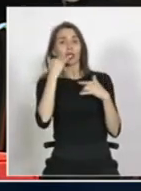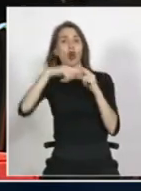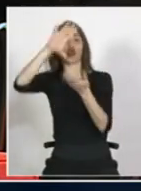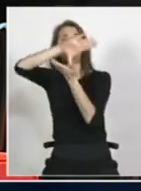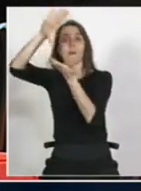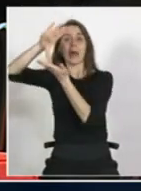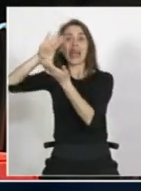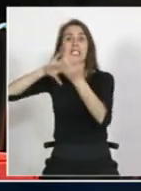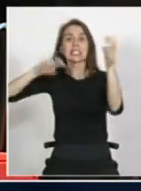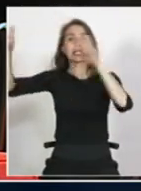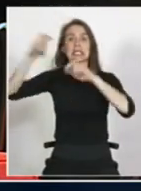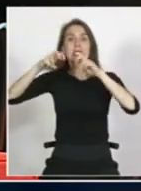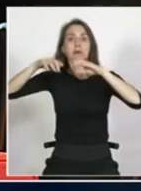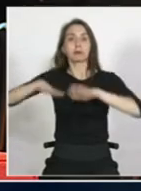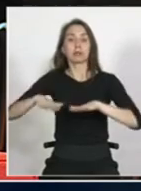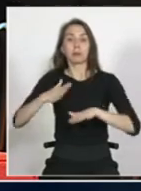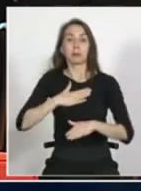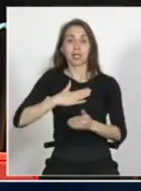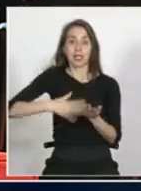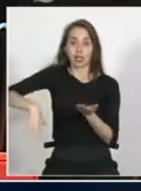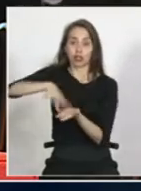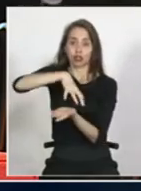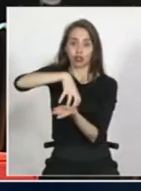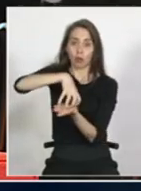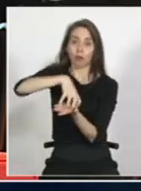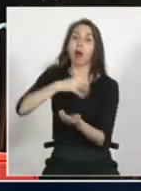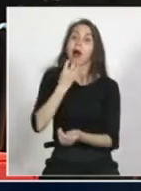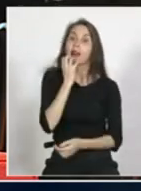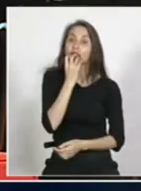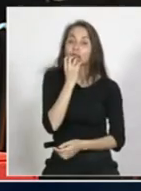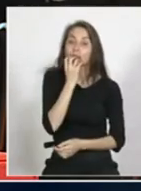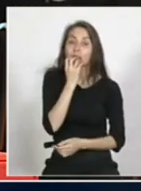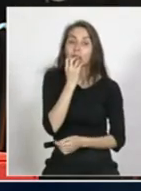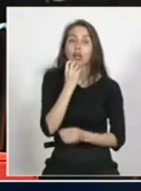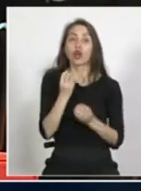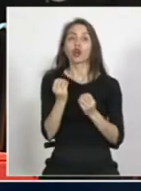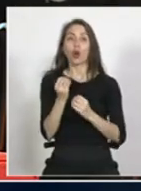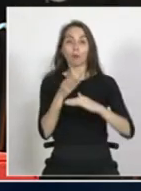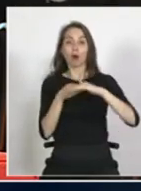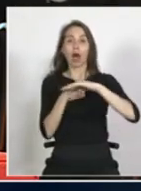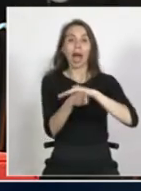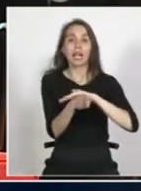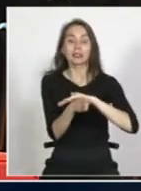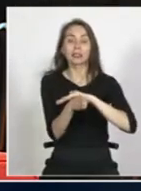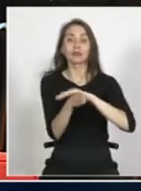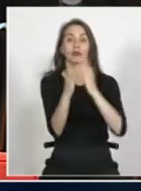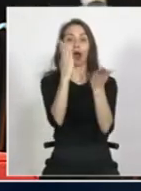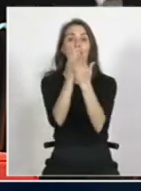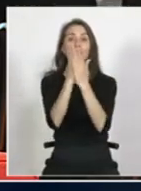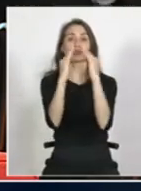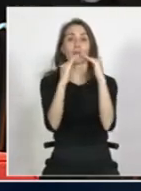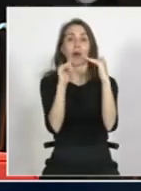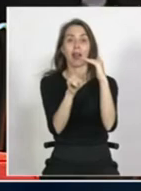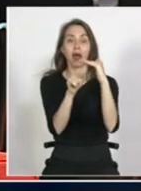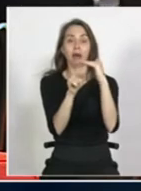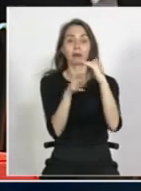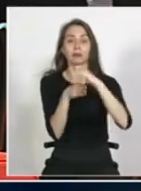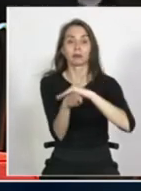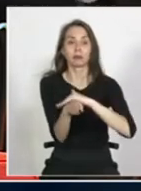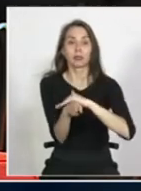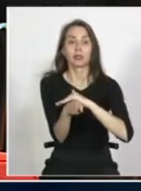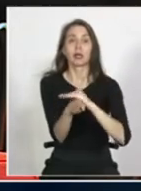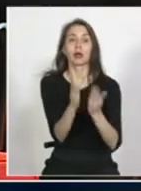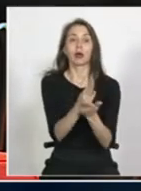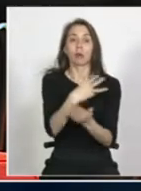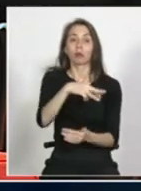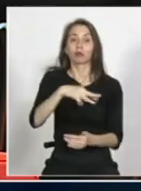efectivamente, por ejemplo, en mi comuna, la comuna antofagasta, el tema del acceso, el tema del ingreso, en cierta forma, a nivel municipal,